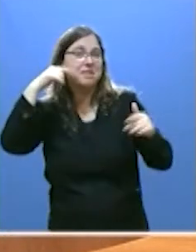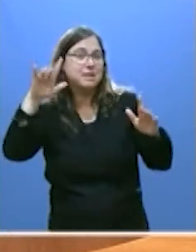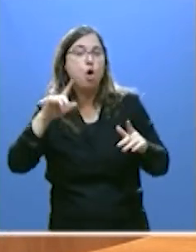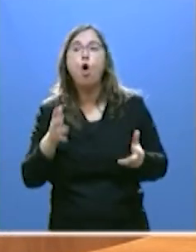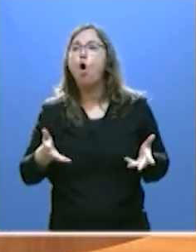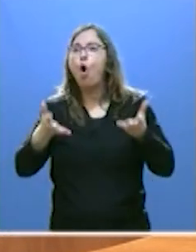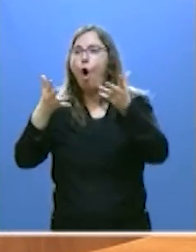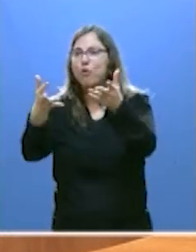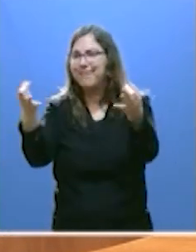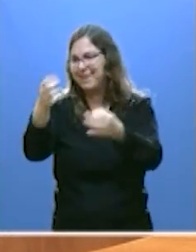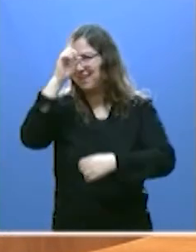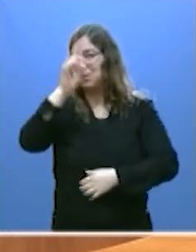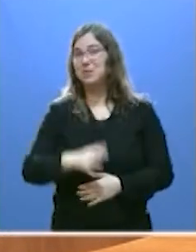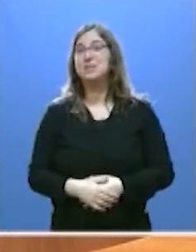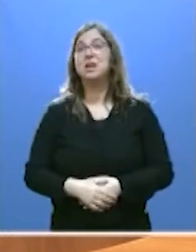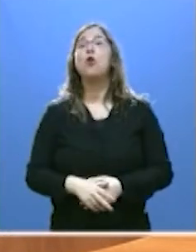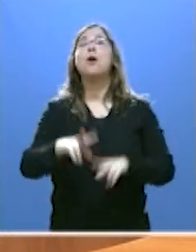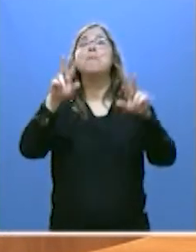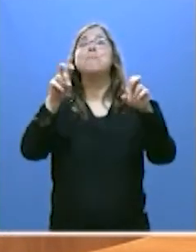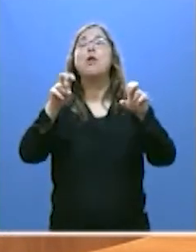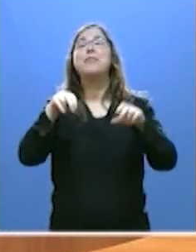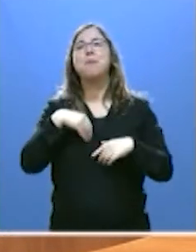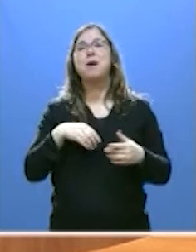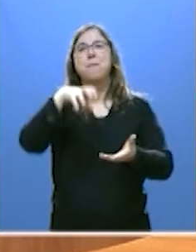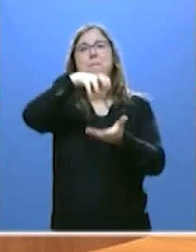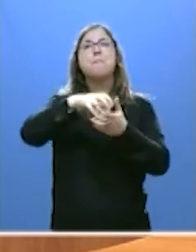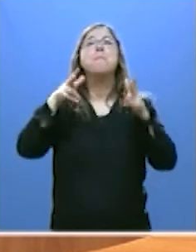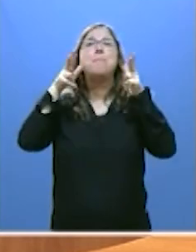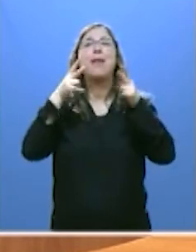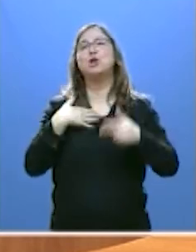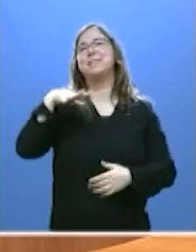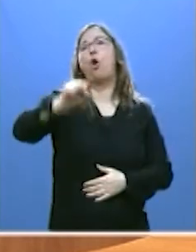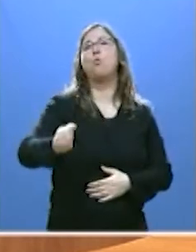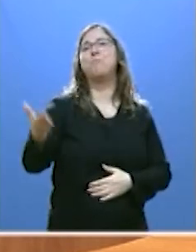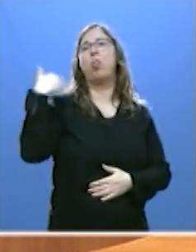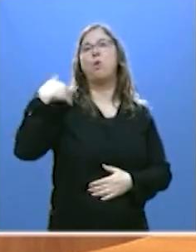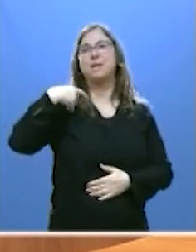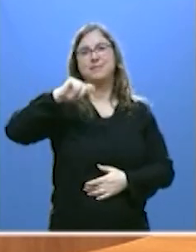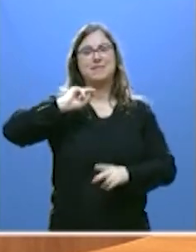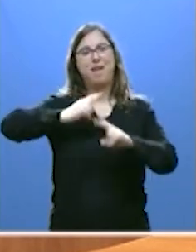han ofrecido, pero el puesto de paradores ya está ocupado por su predecesor. Muchas gracias. Gracias. Gracias. Gracias.